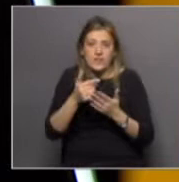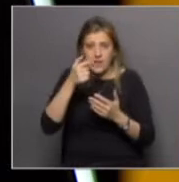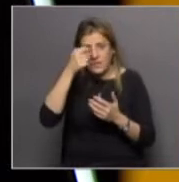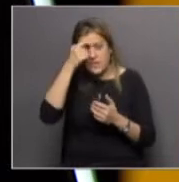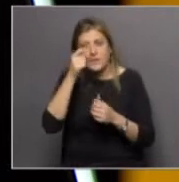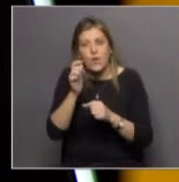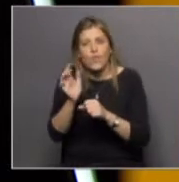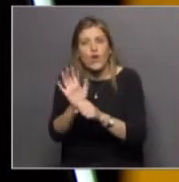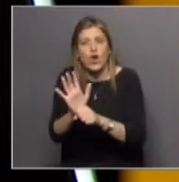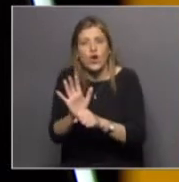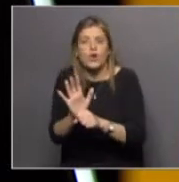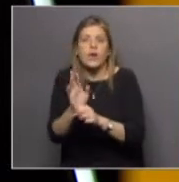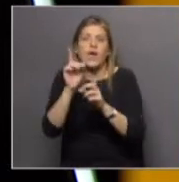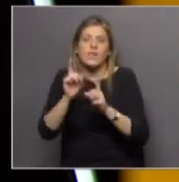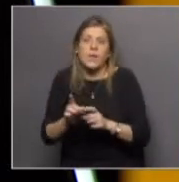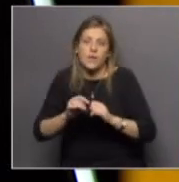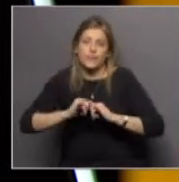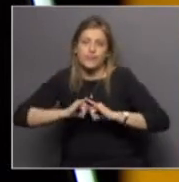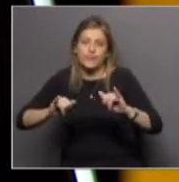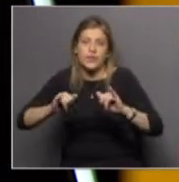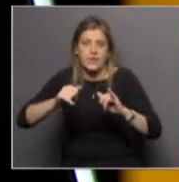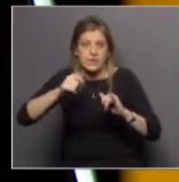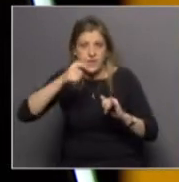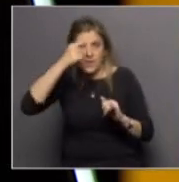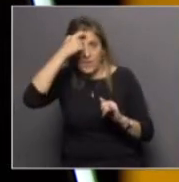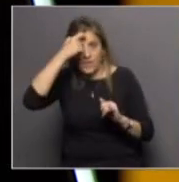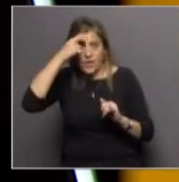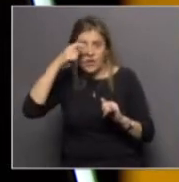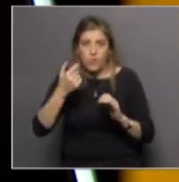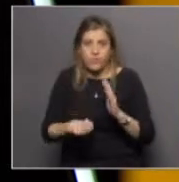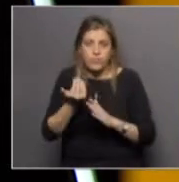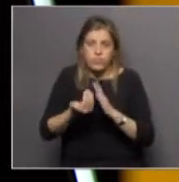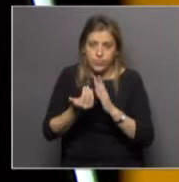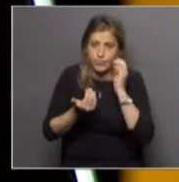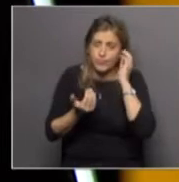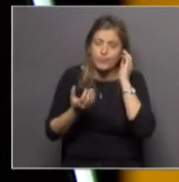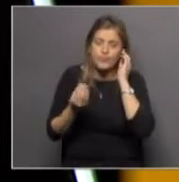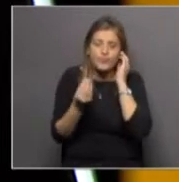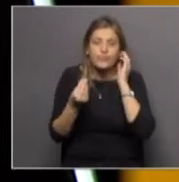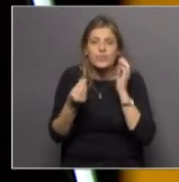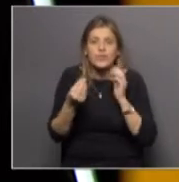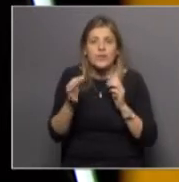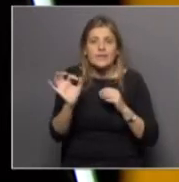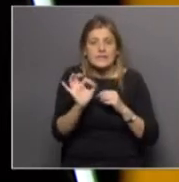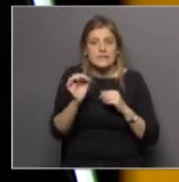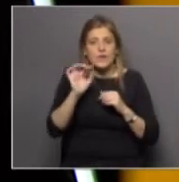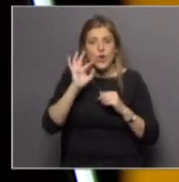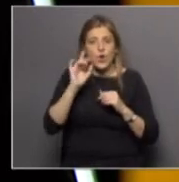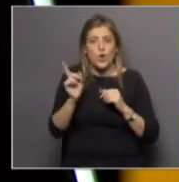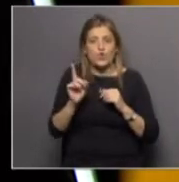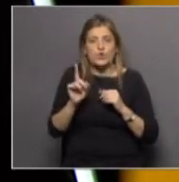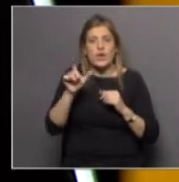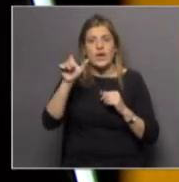biológicas pero además es un divulgador científico en esta plataforma que para muchos es un terreno inexplorado su